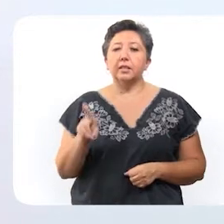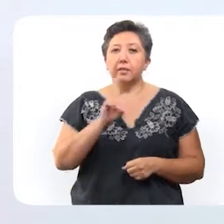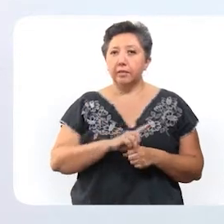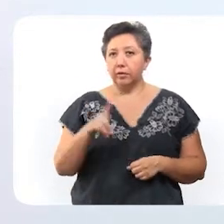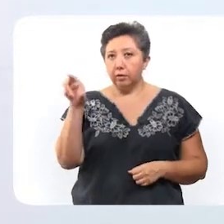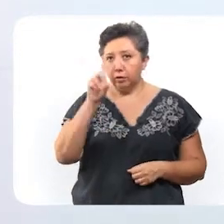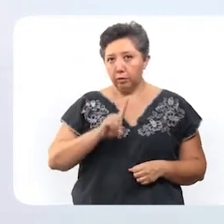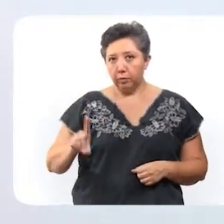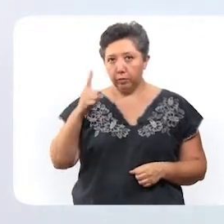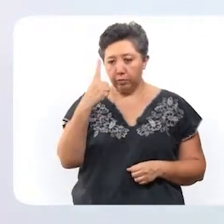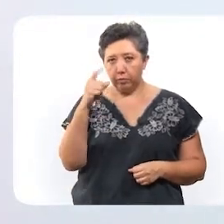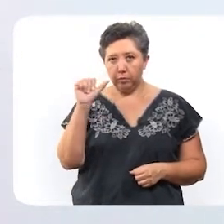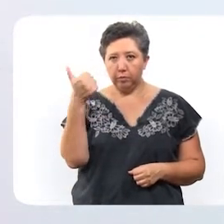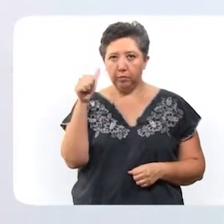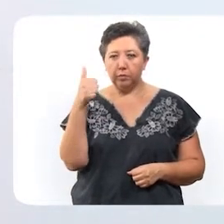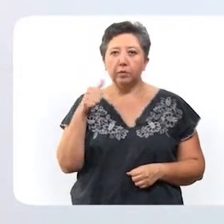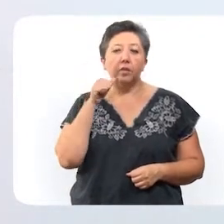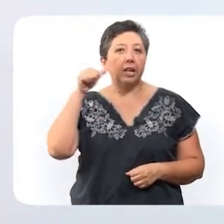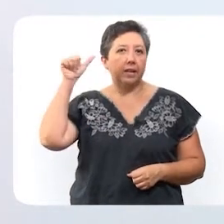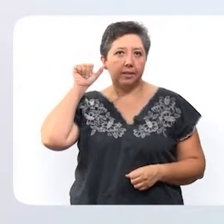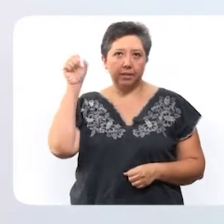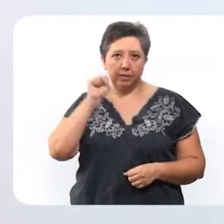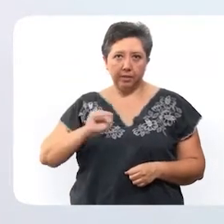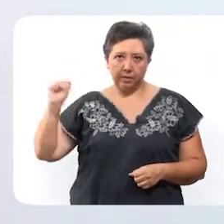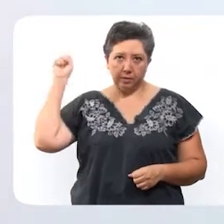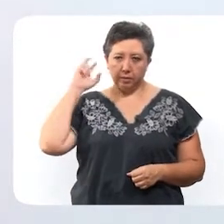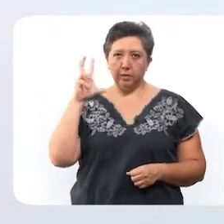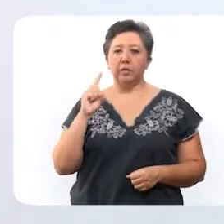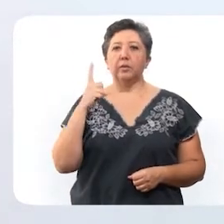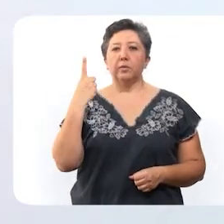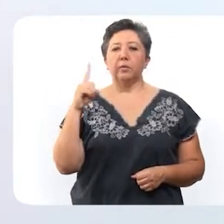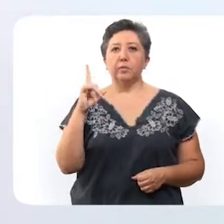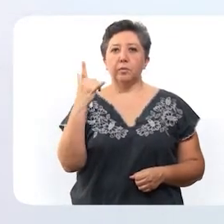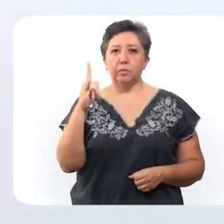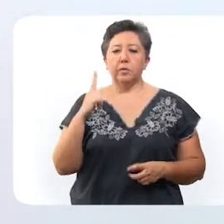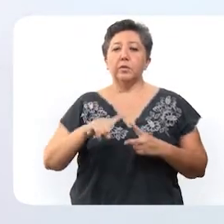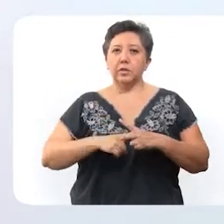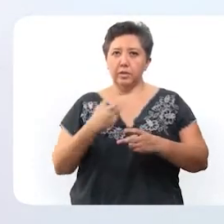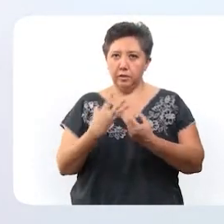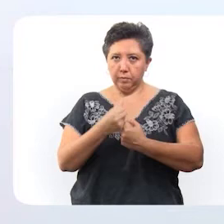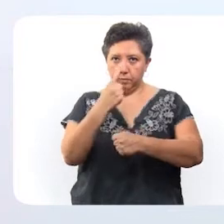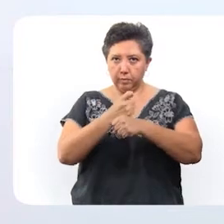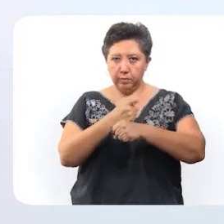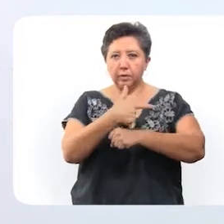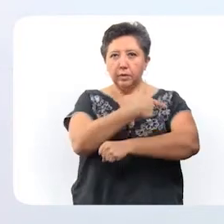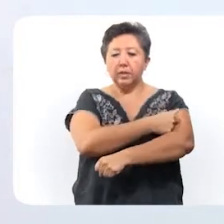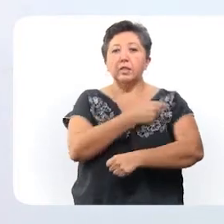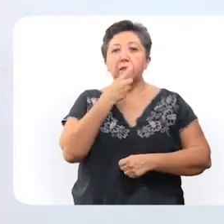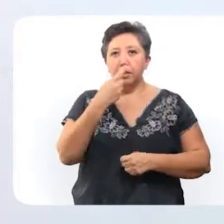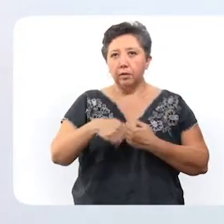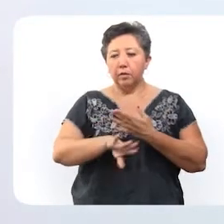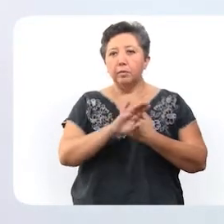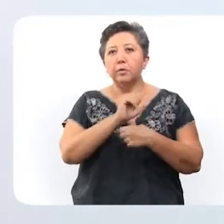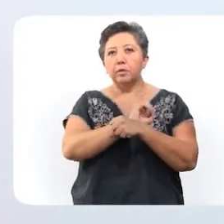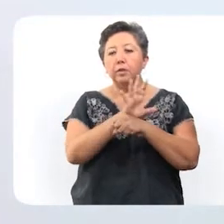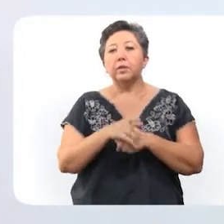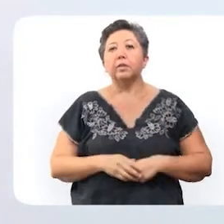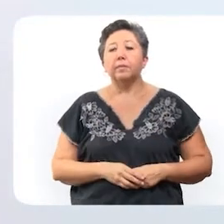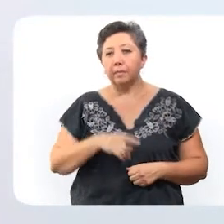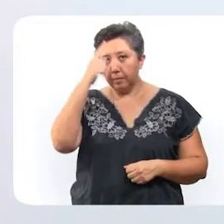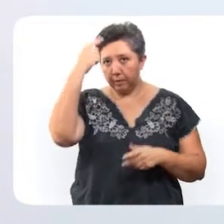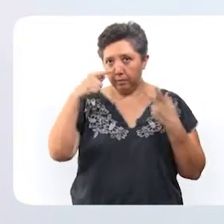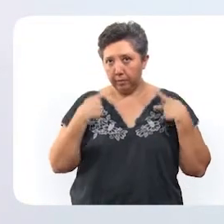de este domingo 1 de agosto. Ayer, sábado 31 de julio, iniciamos la aplicación de la primera dosis de vacuna contra el coronavirus